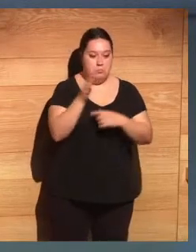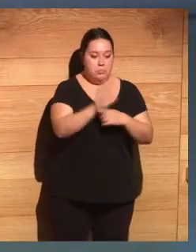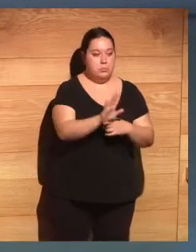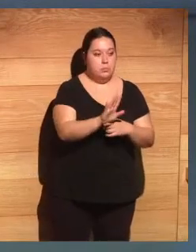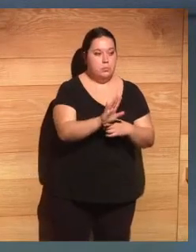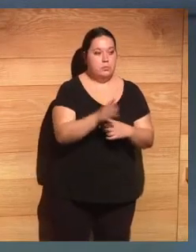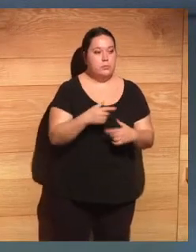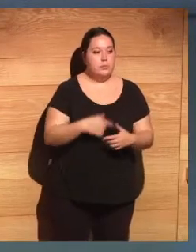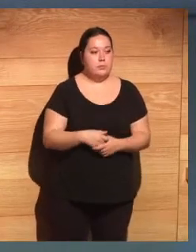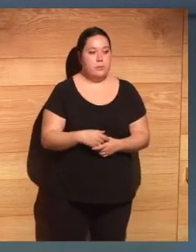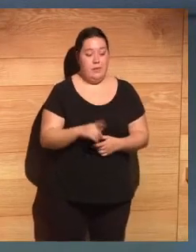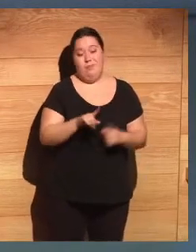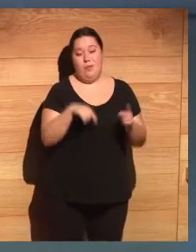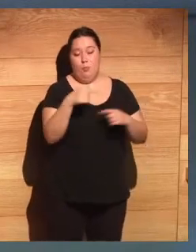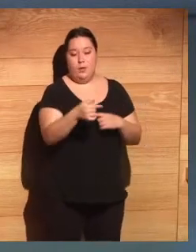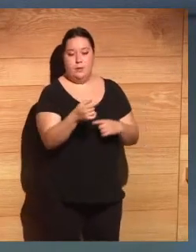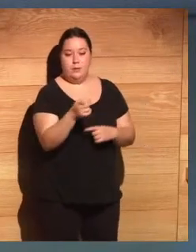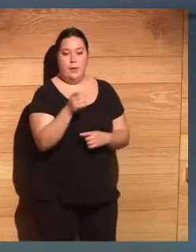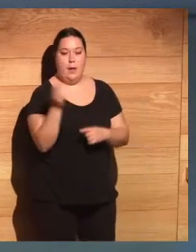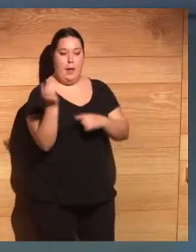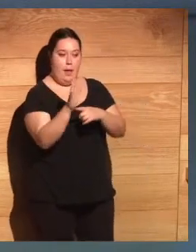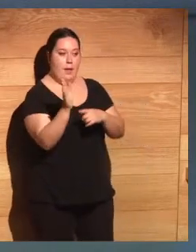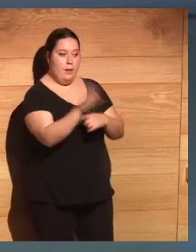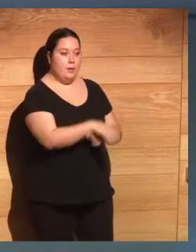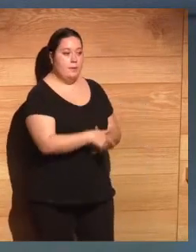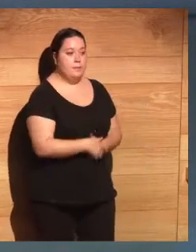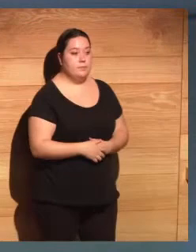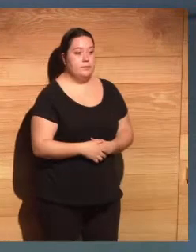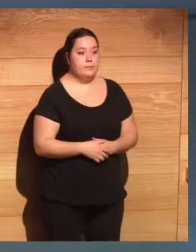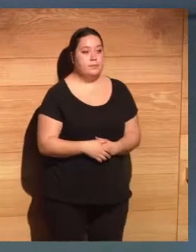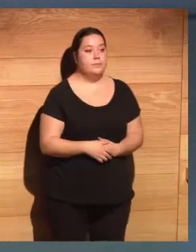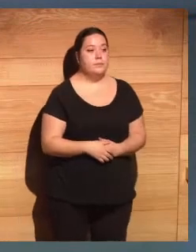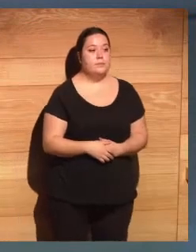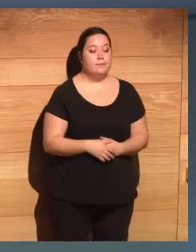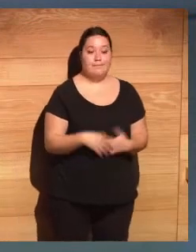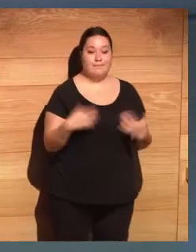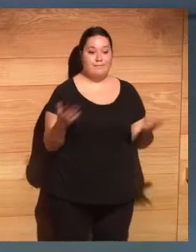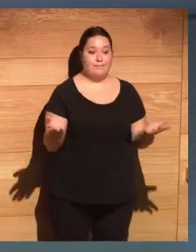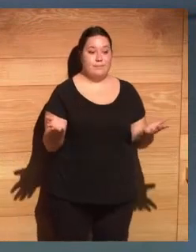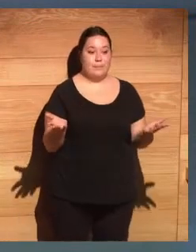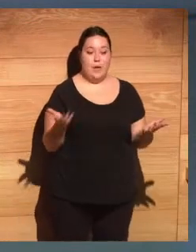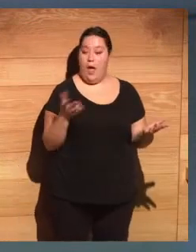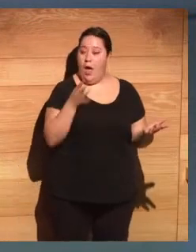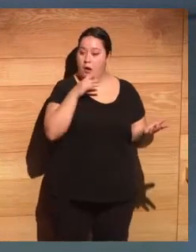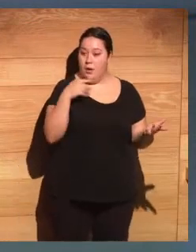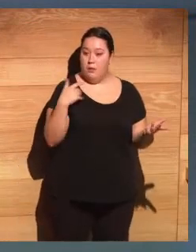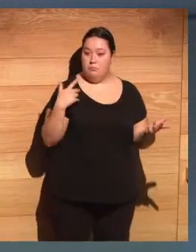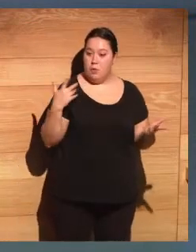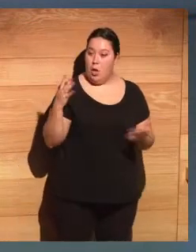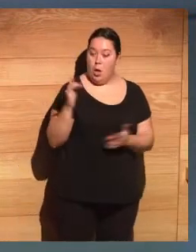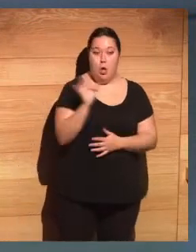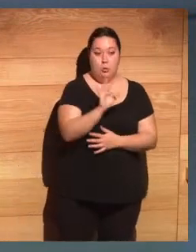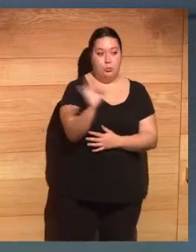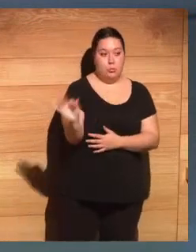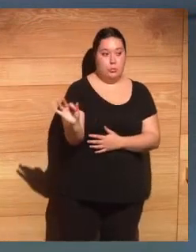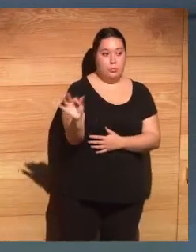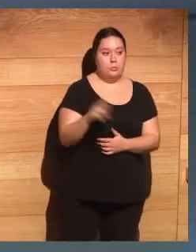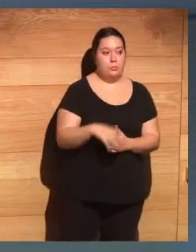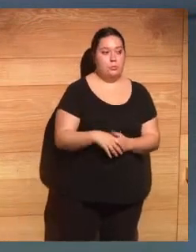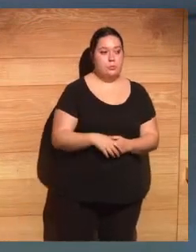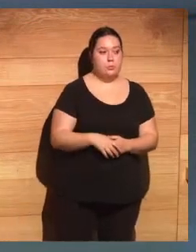segunda que podréis ver. Y sin más, por tanto, pues os dejo con ellos para que José